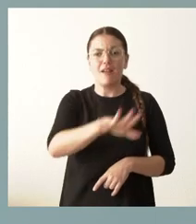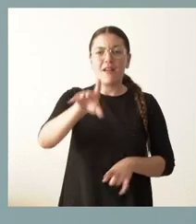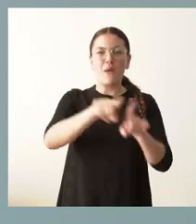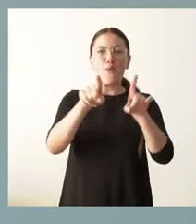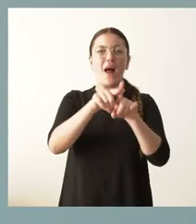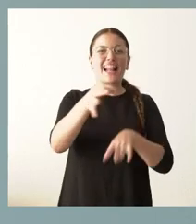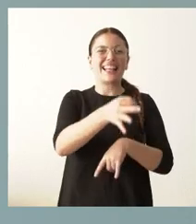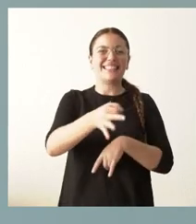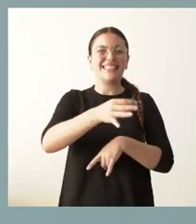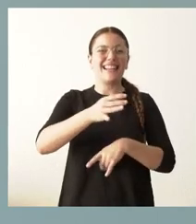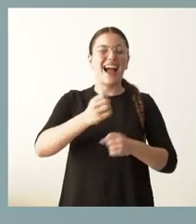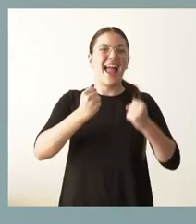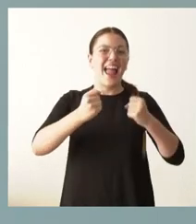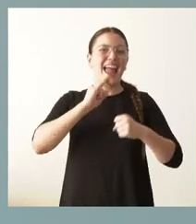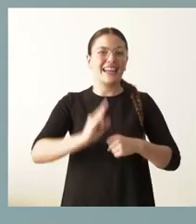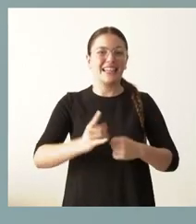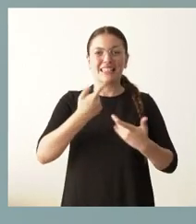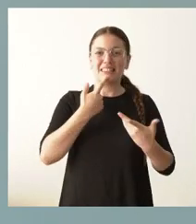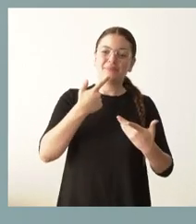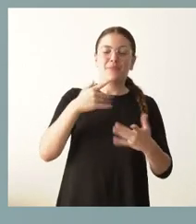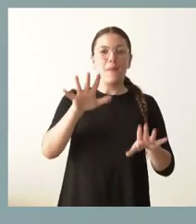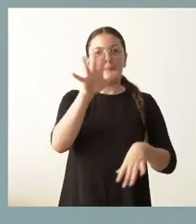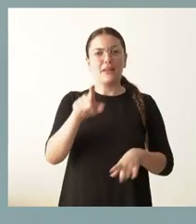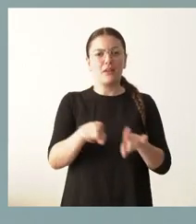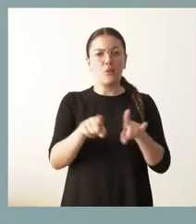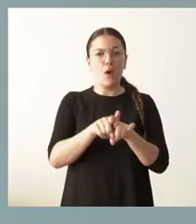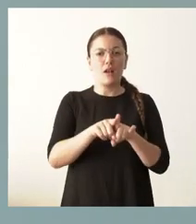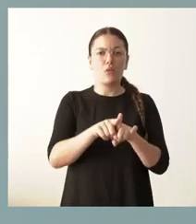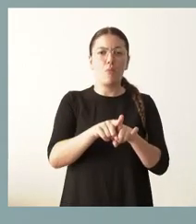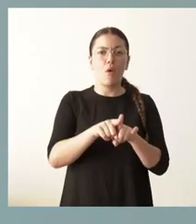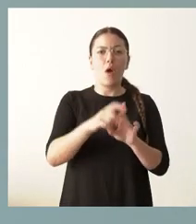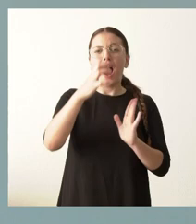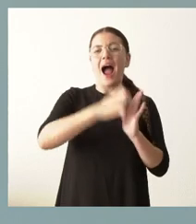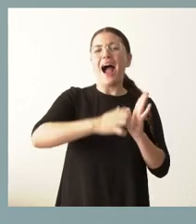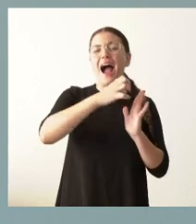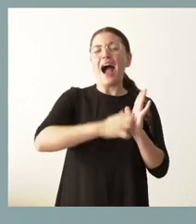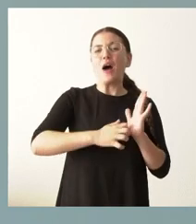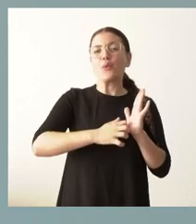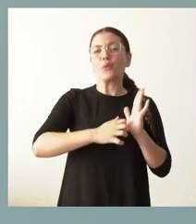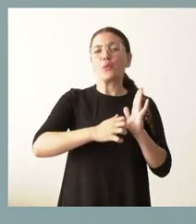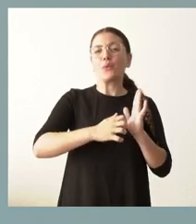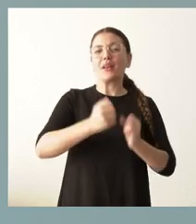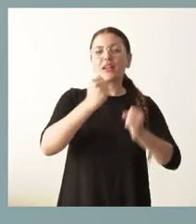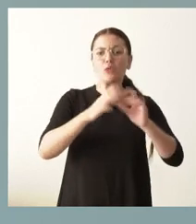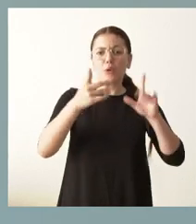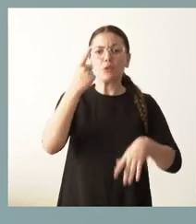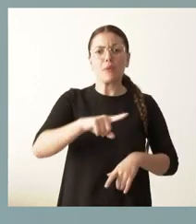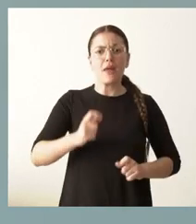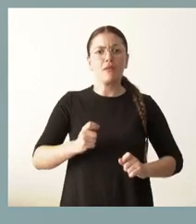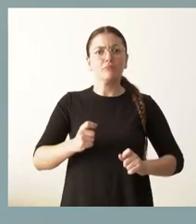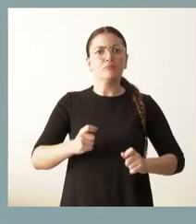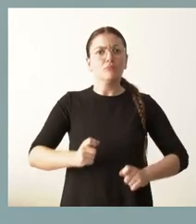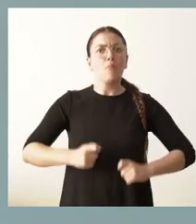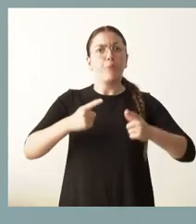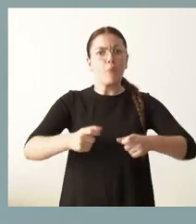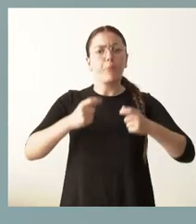no se haga hincapié solo en el apartado del arro energético, sino también en la generación eléctrica. Desde ese punto de vista, Castilla y León es un ejemplo en generación